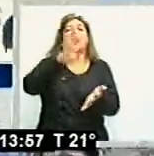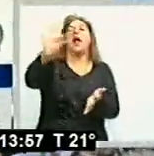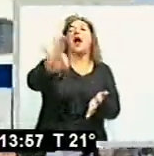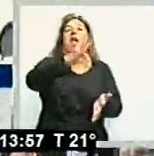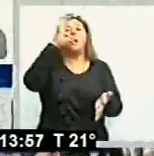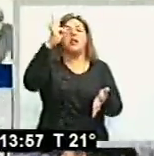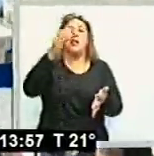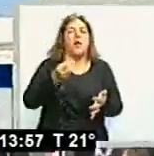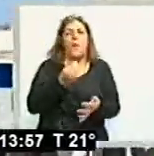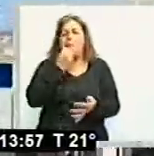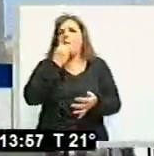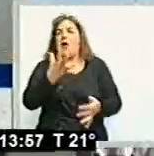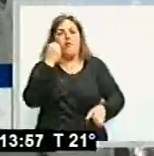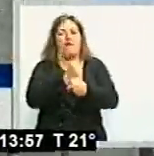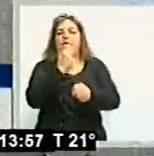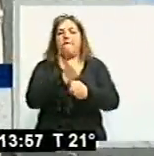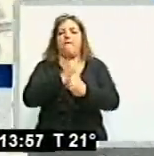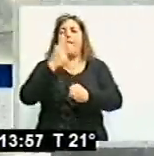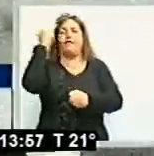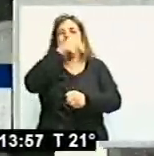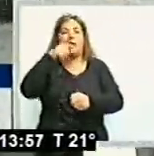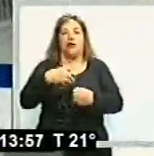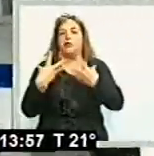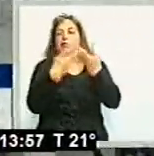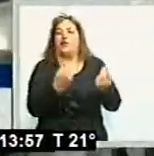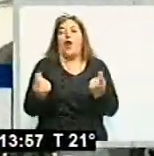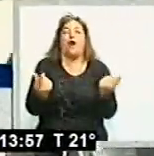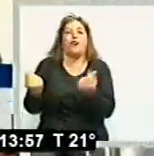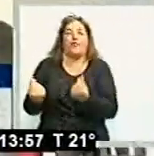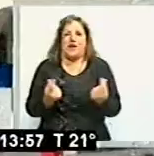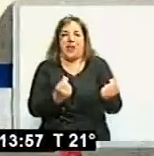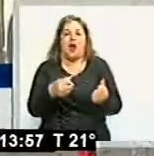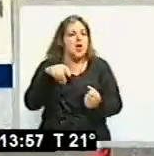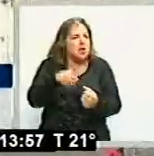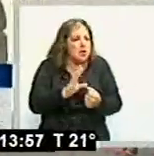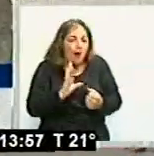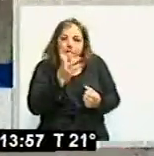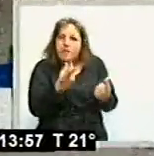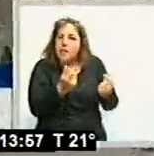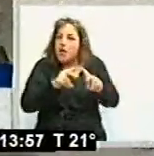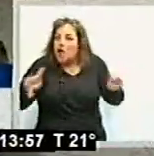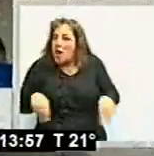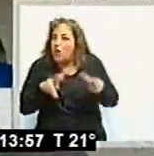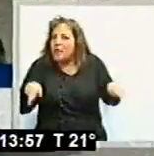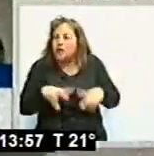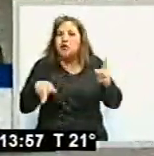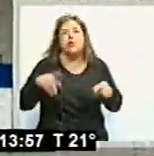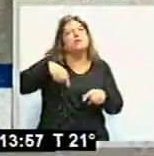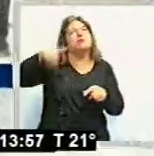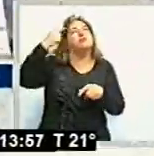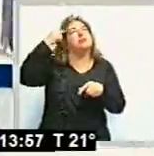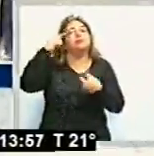ocupación hotelera, y eso sabemos que dinamiza la economía local. ¿Qué impacto económico causó este fin de semana? Nosotros hemos hecho en este caso